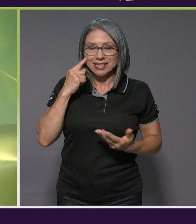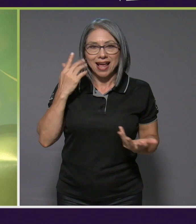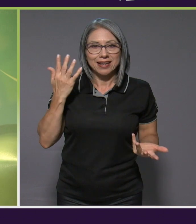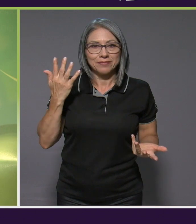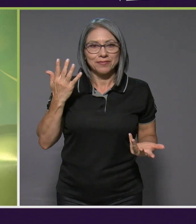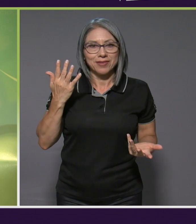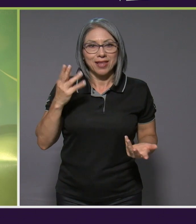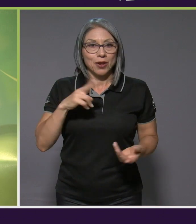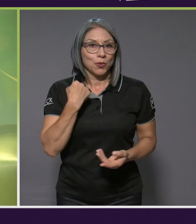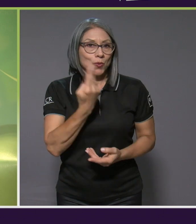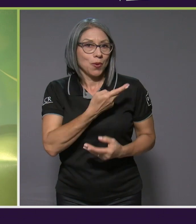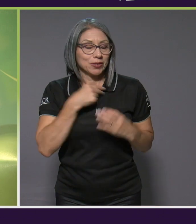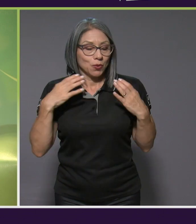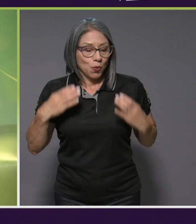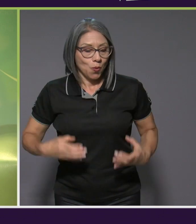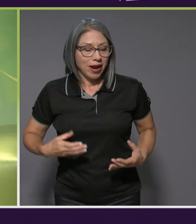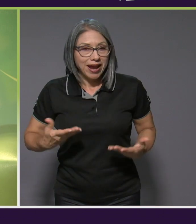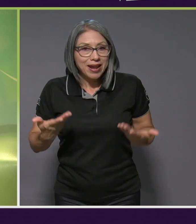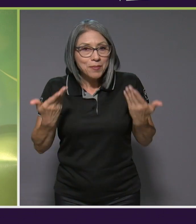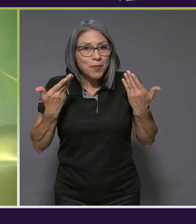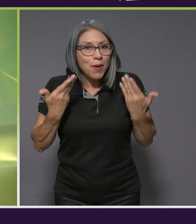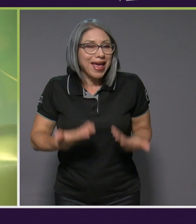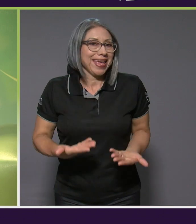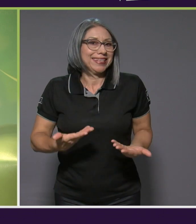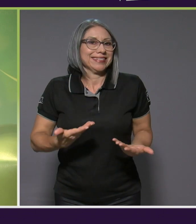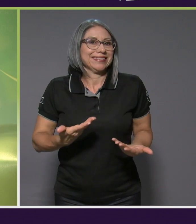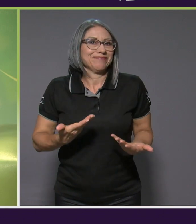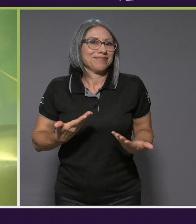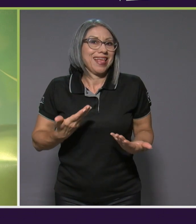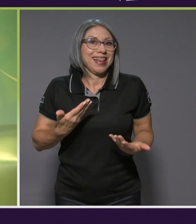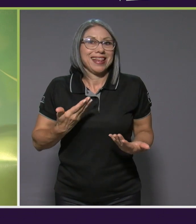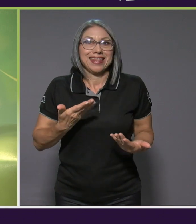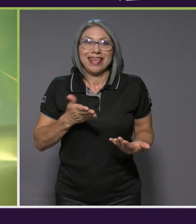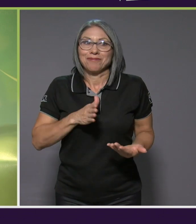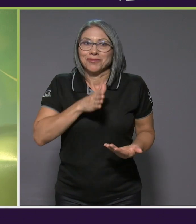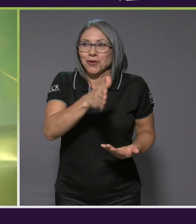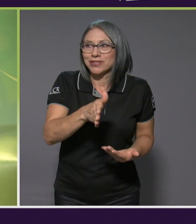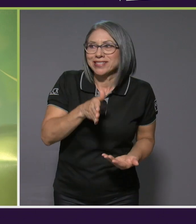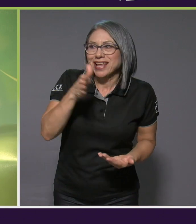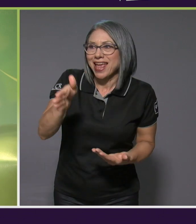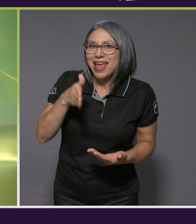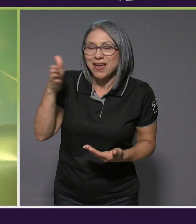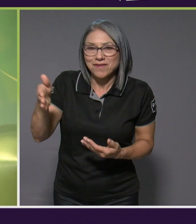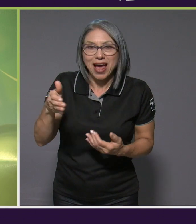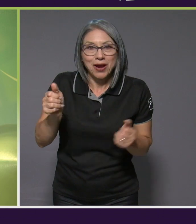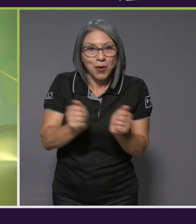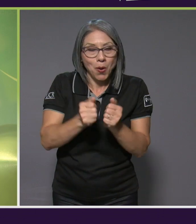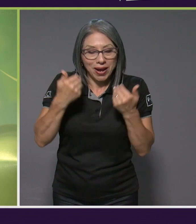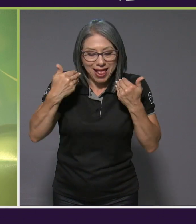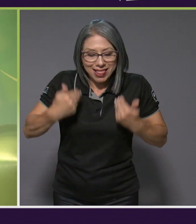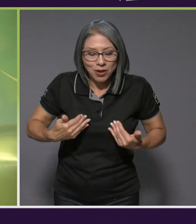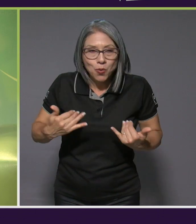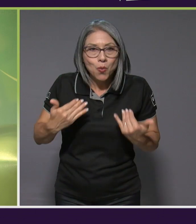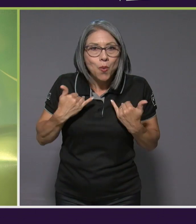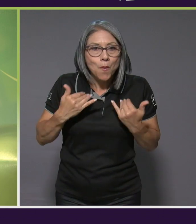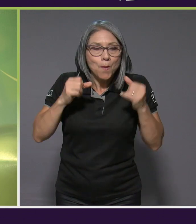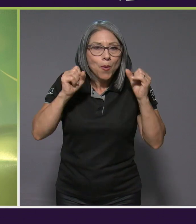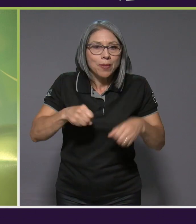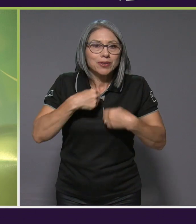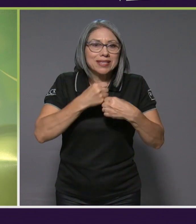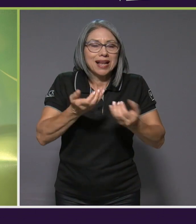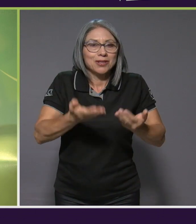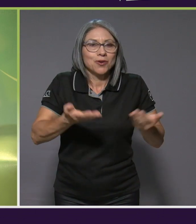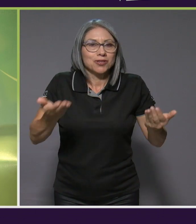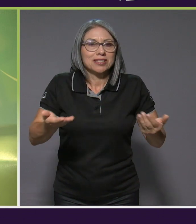nuestro cuerpo es, ¿verdad?, el que nos lleva a los lugares y el que nos permite hacer las cosas y no hay que descuidarlo